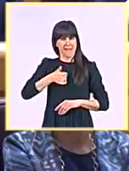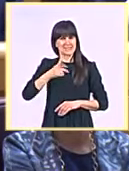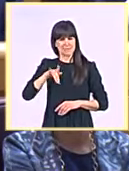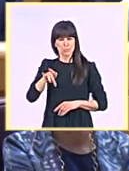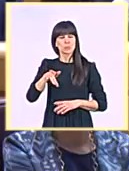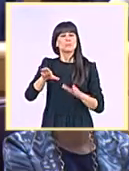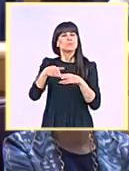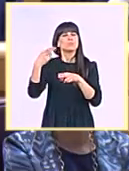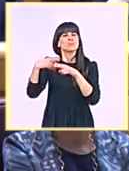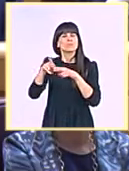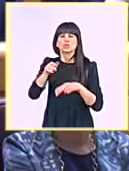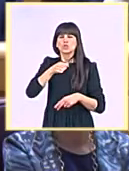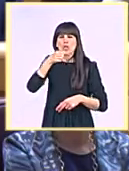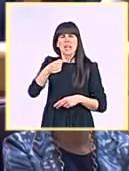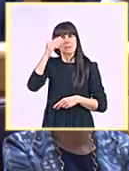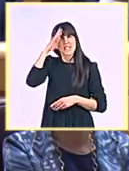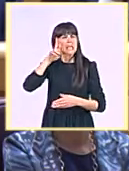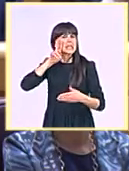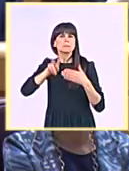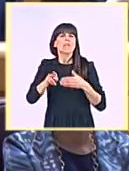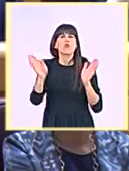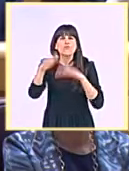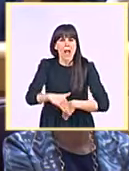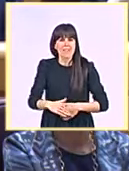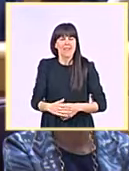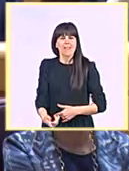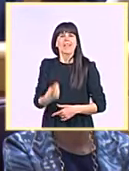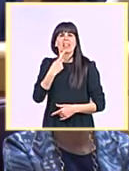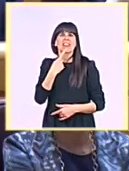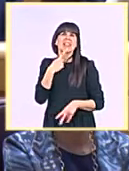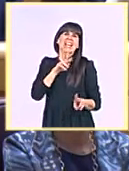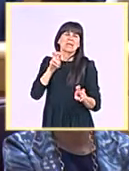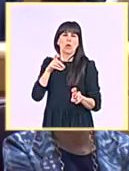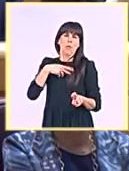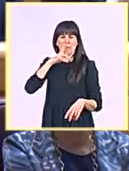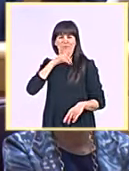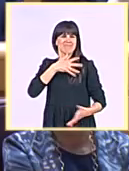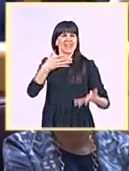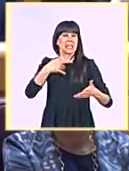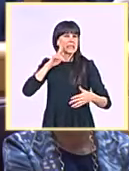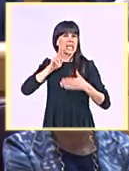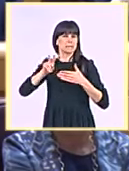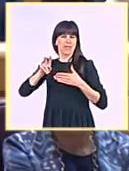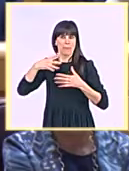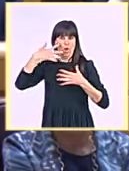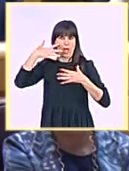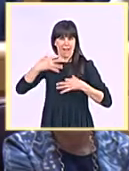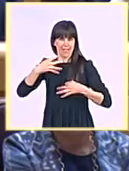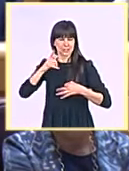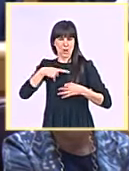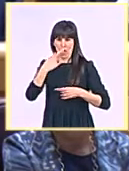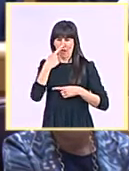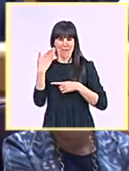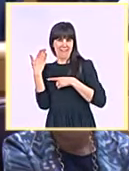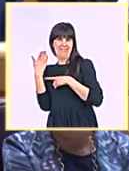Hablan de ella, presumen de ella, pero solo de cara a la galería. Ustedes exigen transparencia, pero